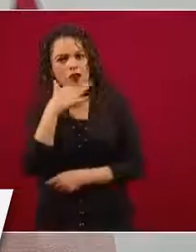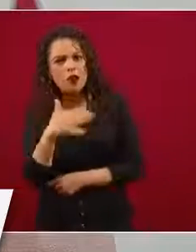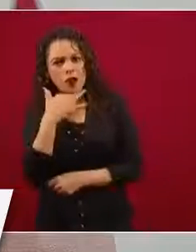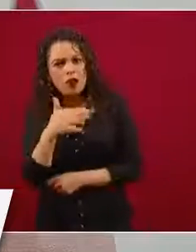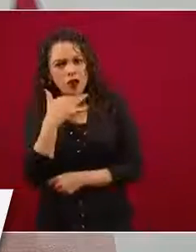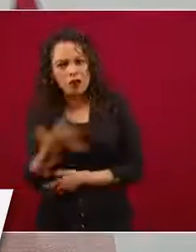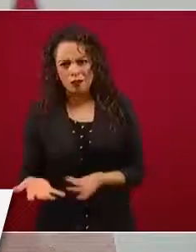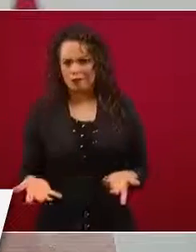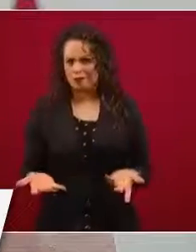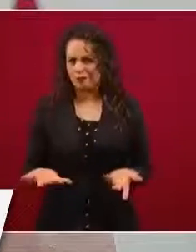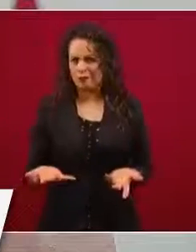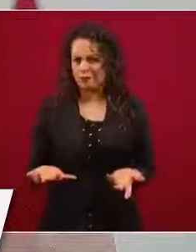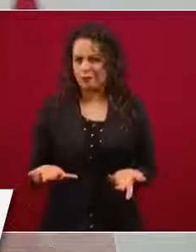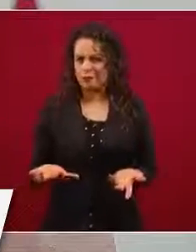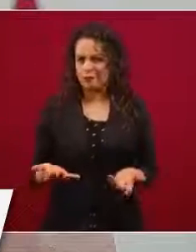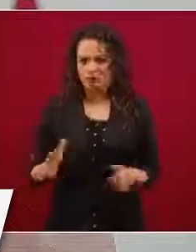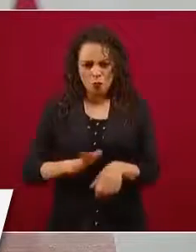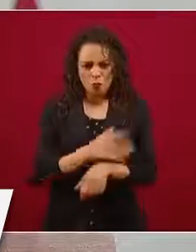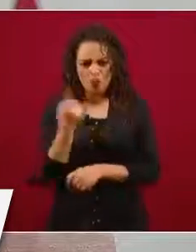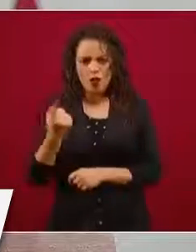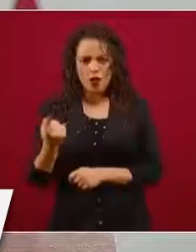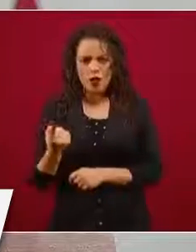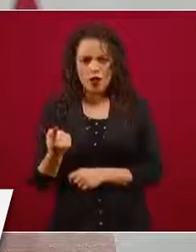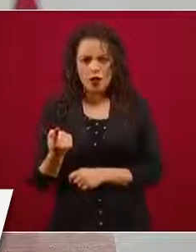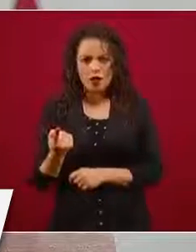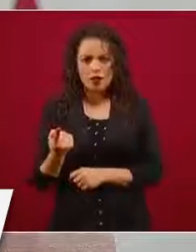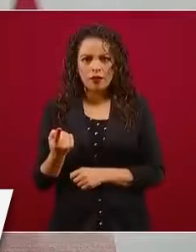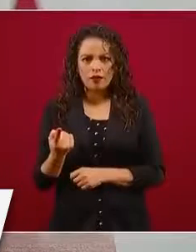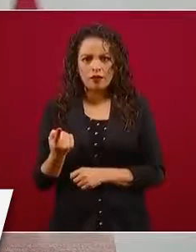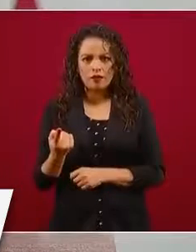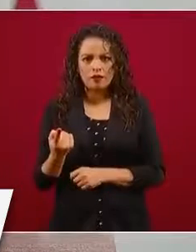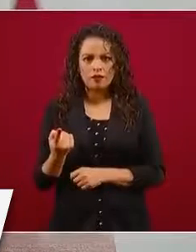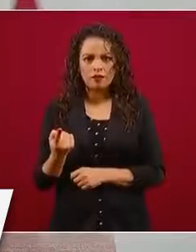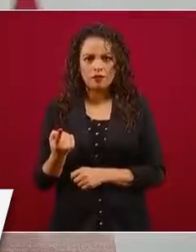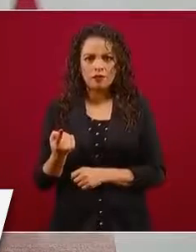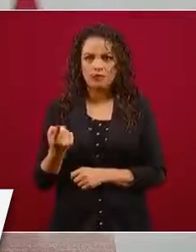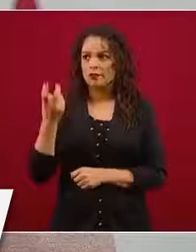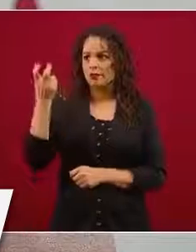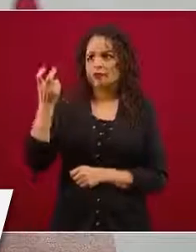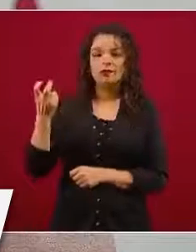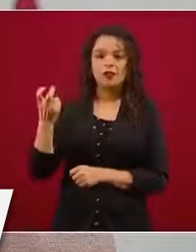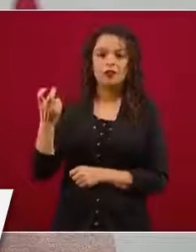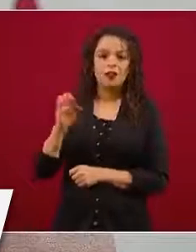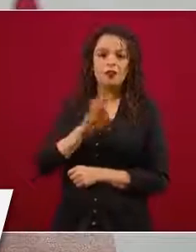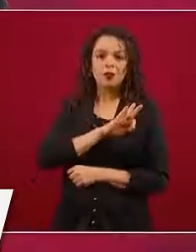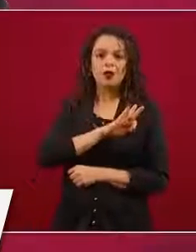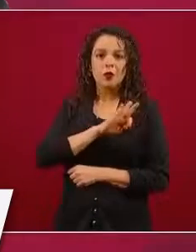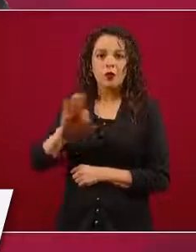la posibilidad de salir bajo fianza?